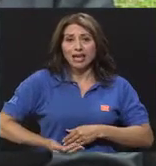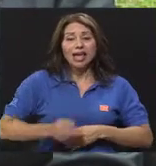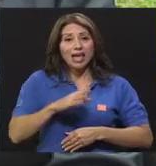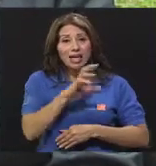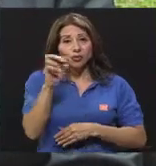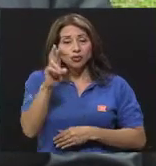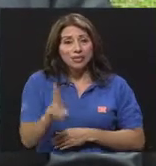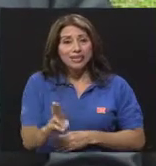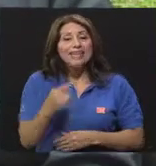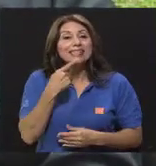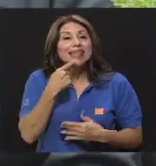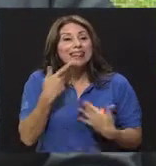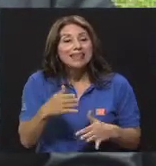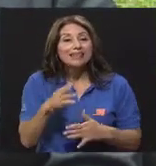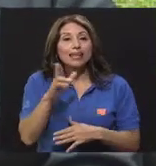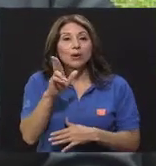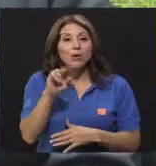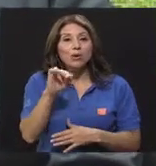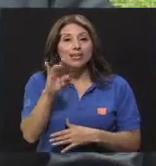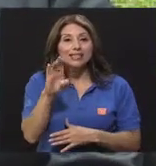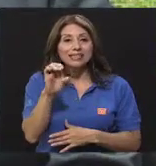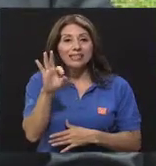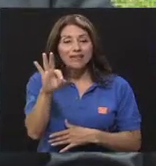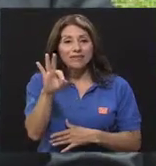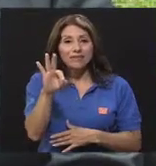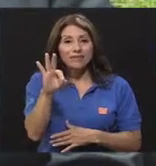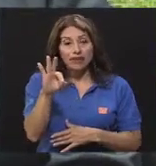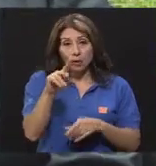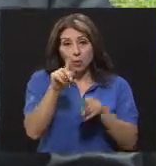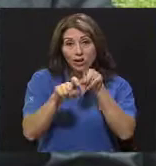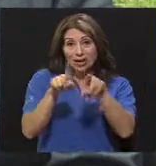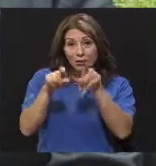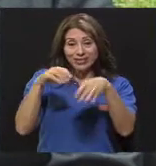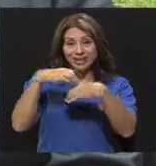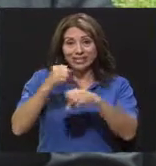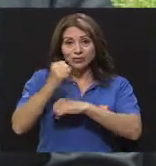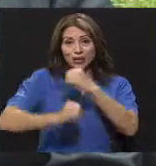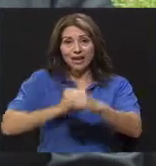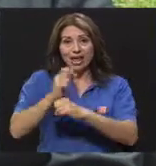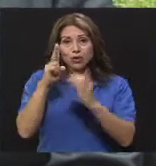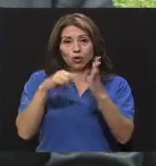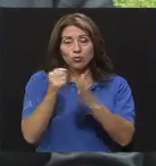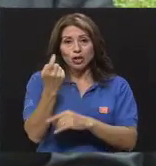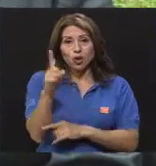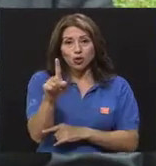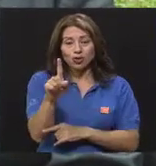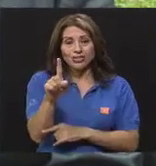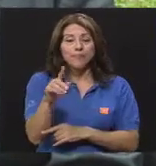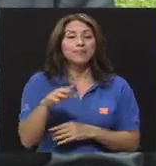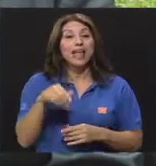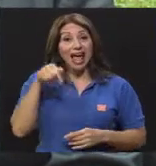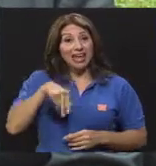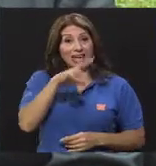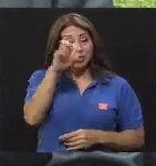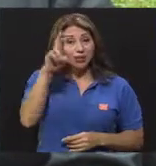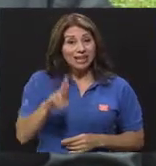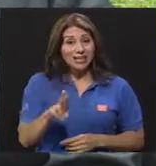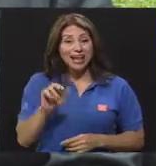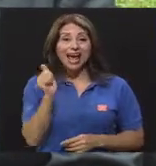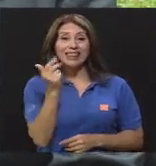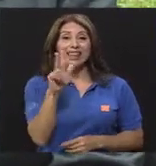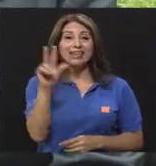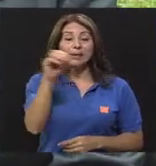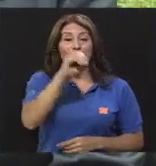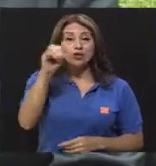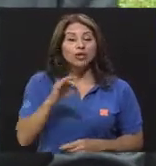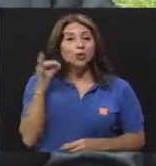Donde se dice que, al menos datos de UNICEF, en una encuesta que realizó UNICEF para el año 2011, Costa Rica, el 13% de las